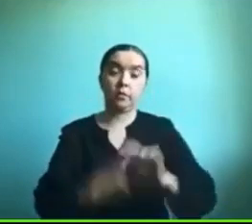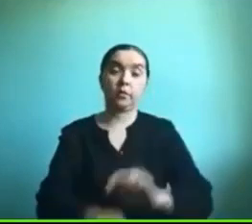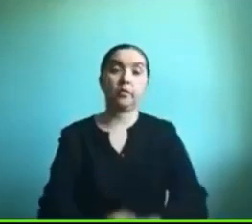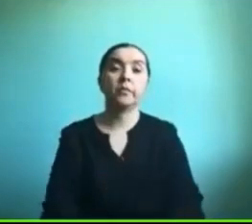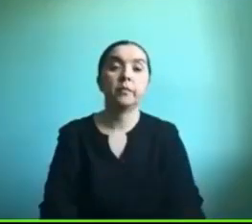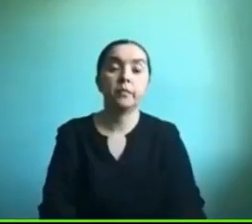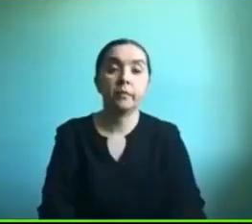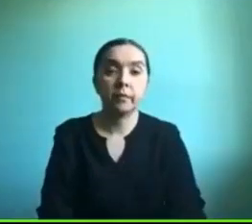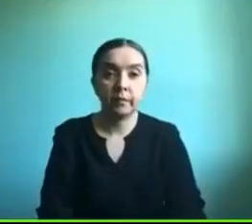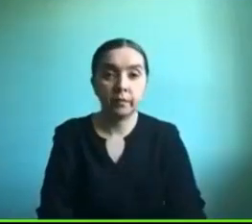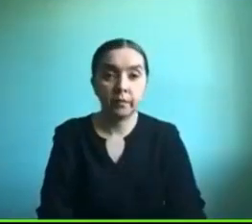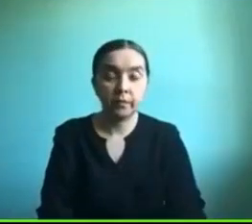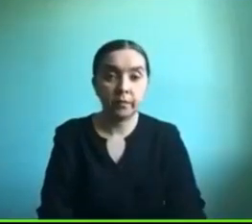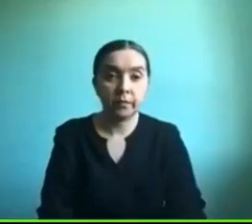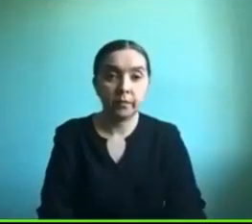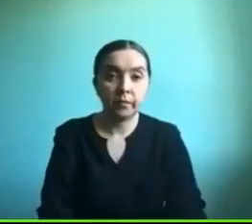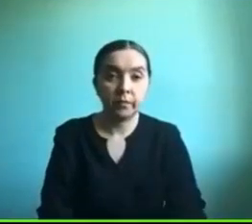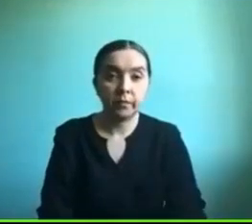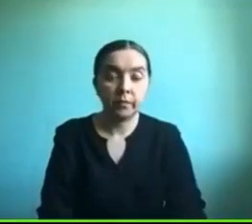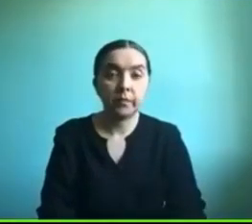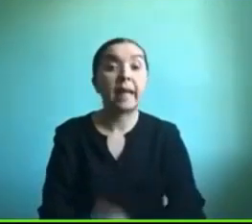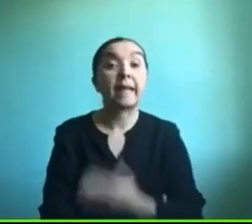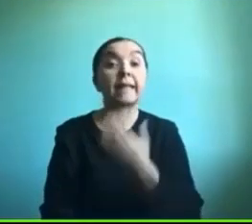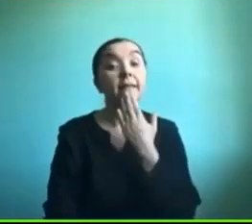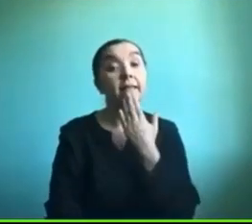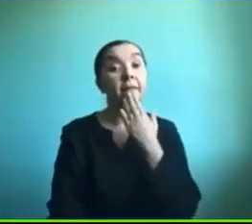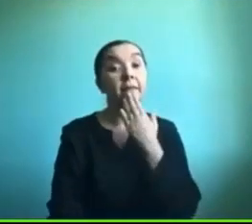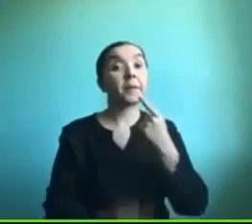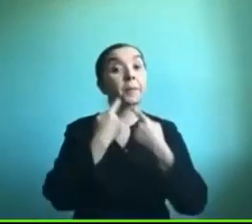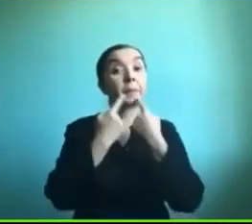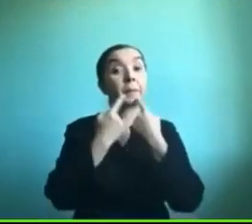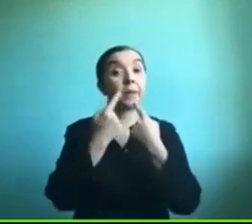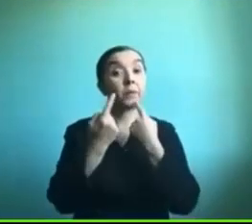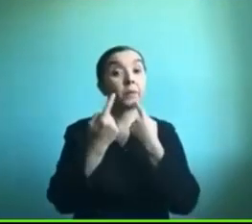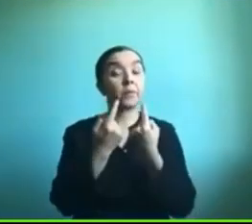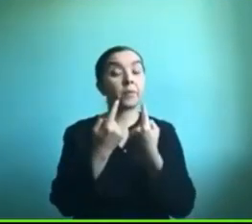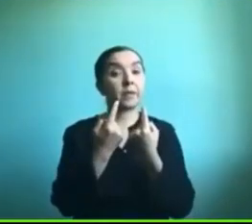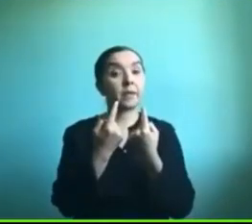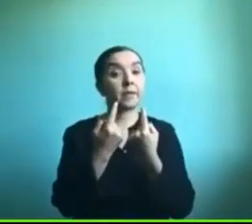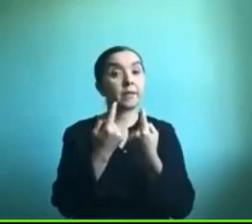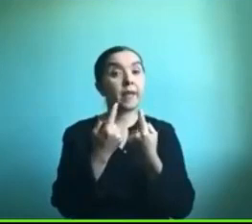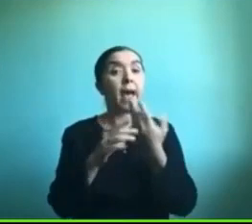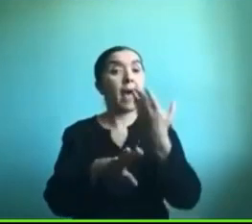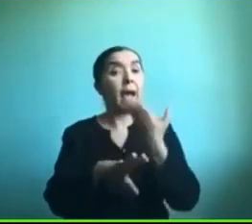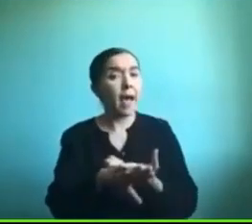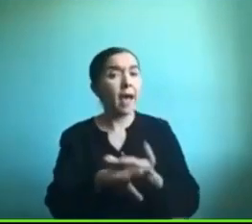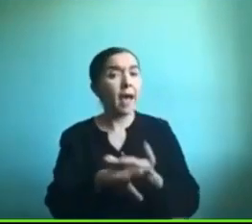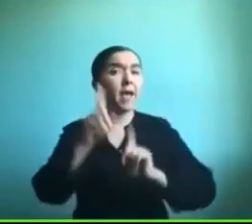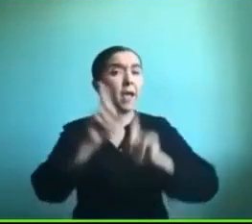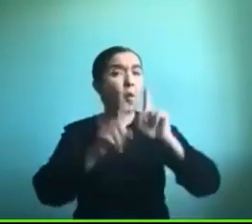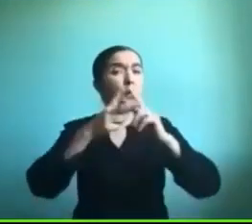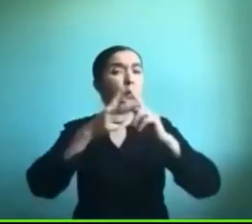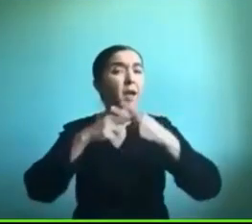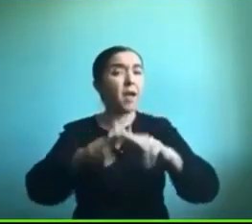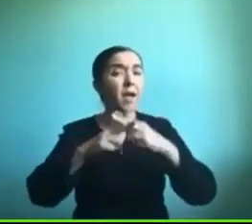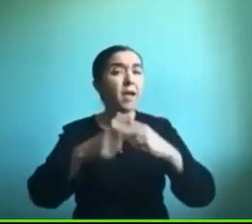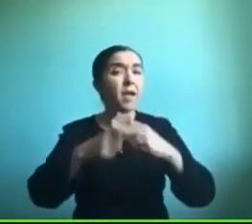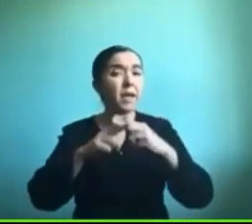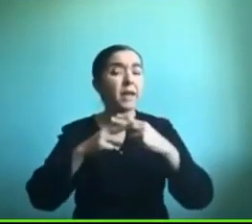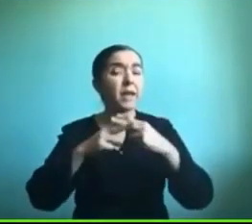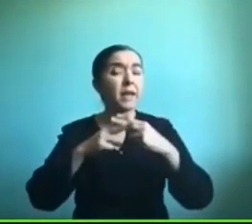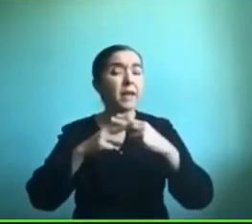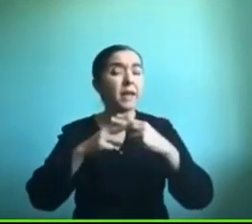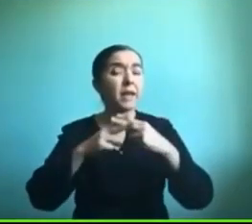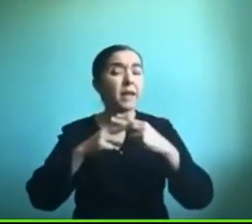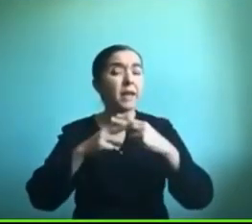sí también preguntan si habrá alguna herramienta tecnológica para trabajar el lenguaje con niños pequeños